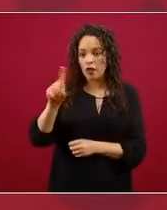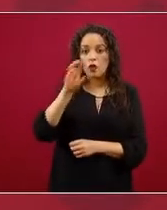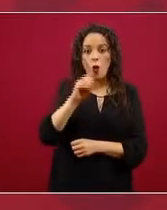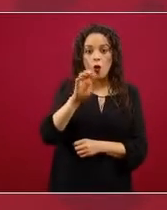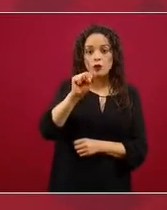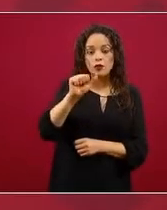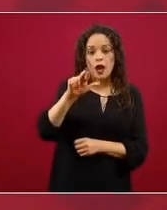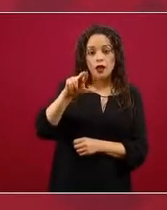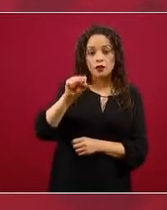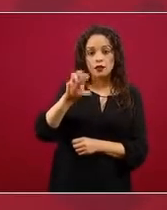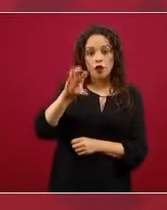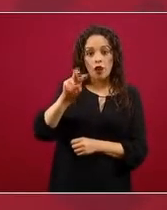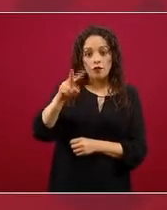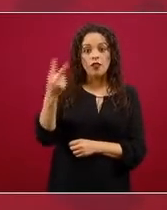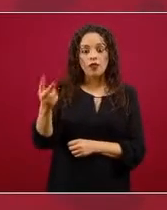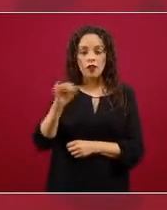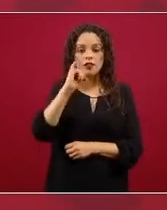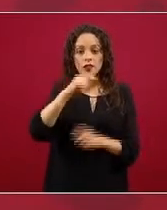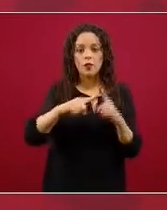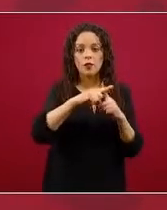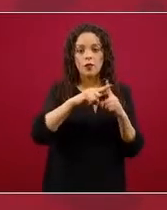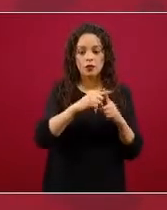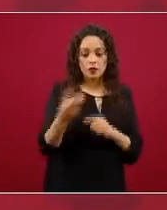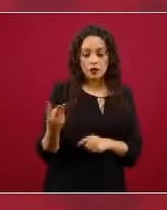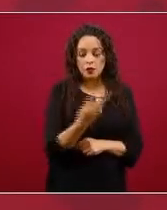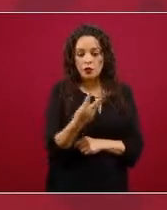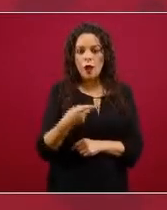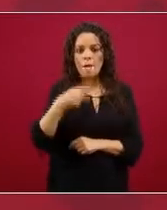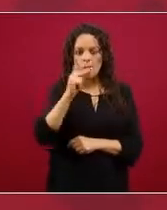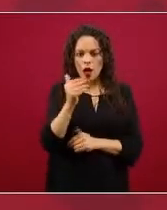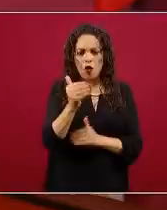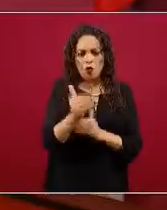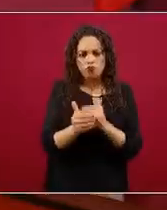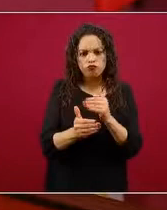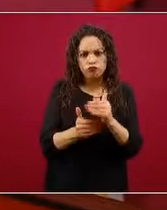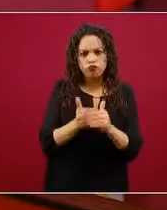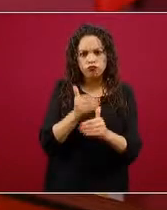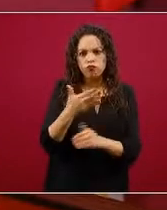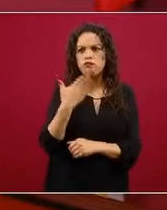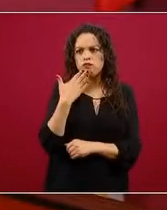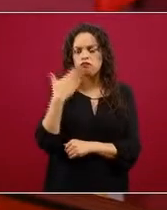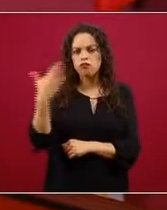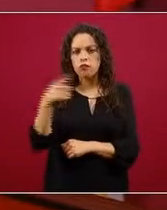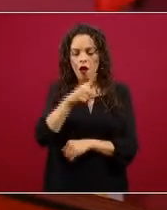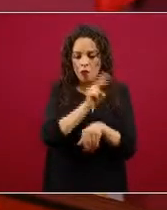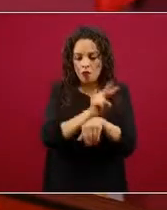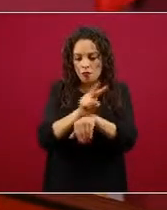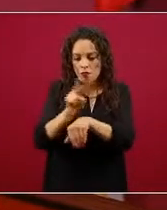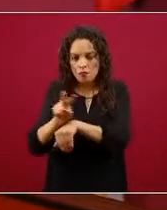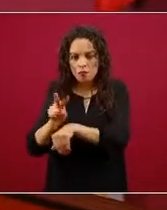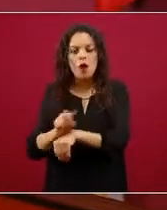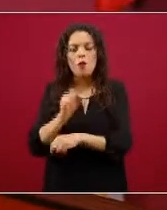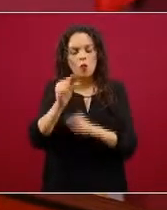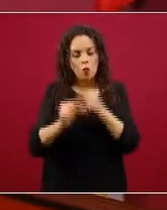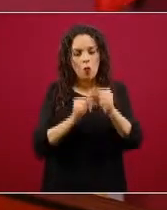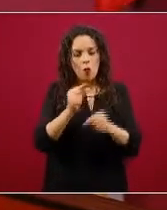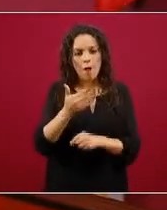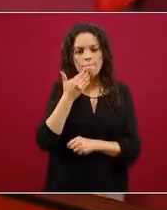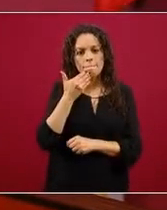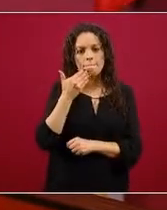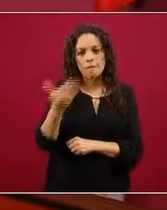resultaron positivos los tres, aparentemente están teniendo una buena evolución clínica. La inquietud que surge teniendo a los